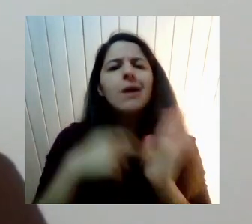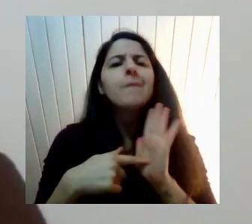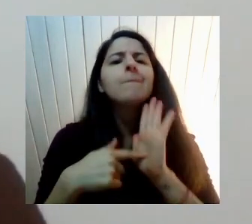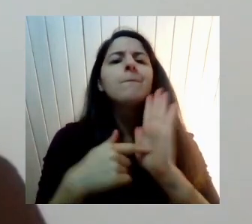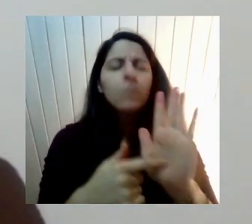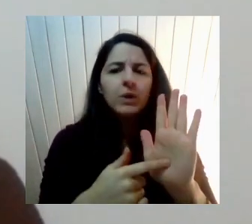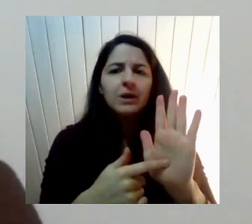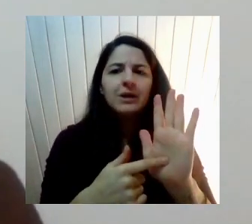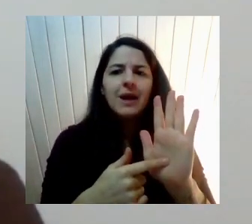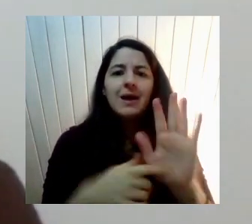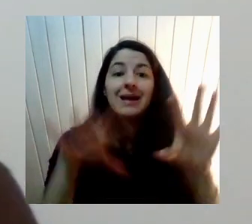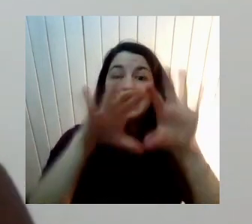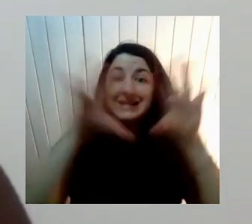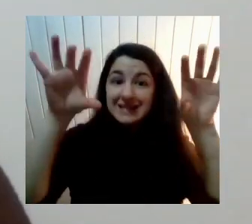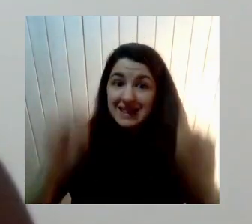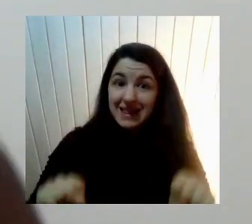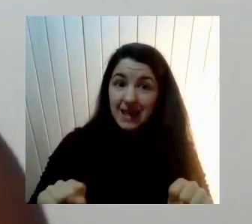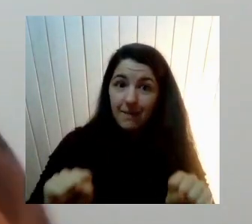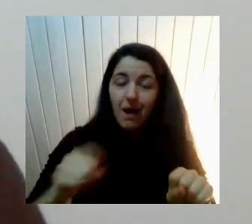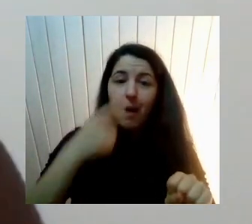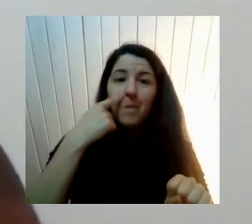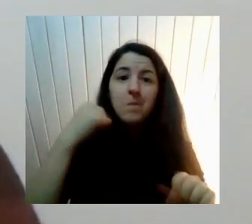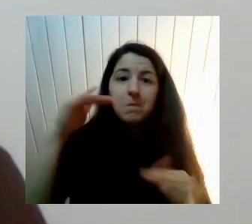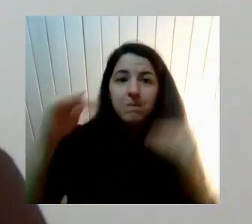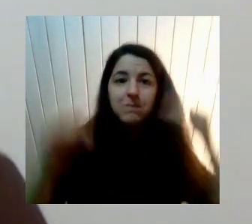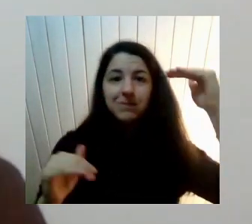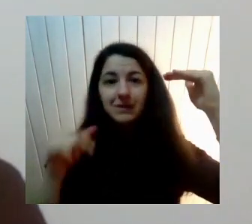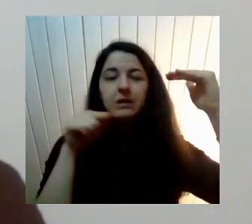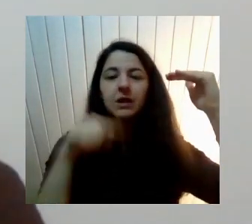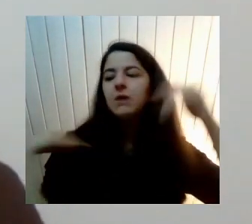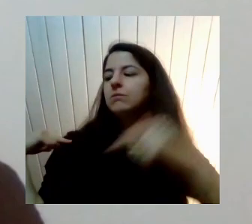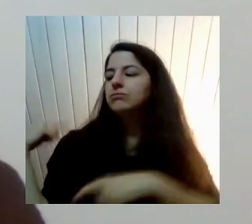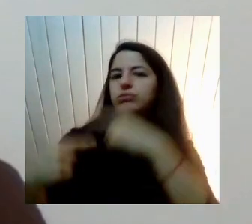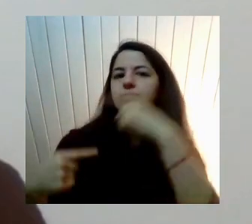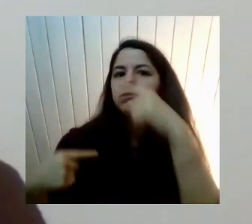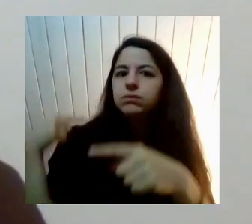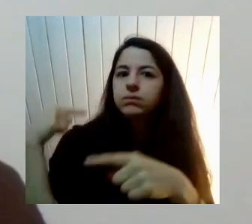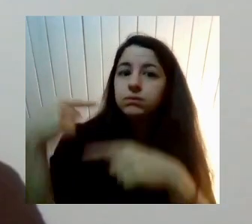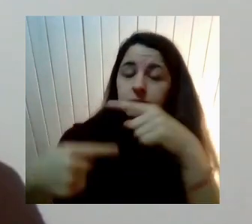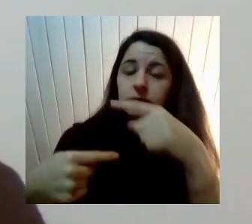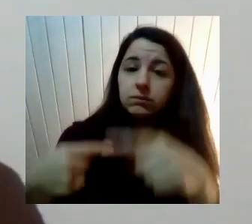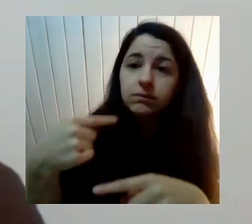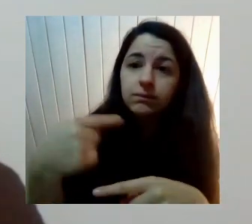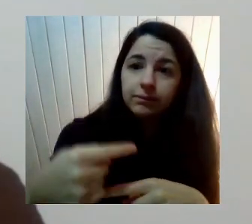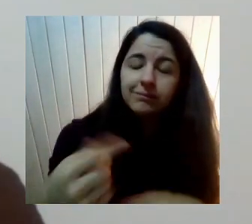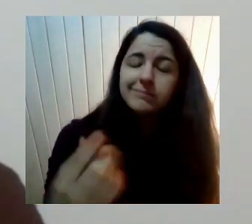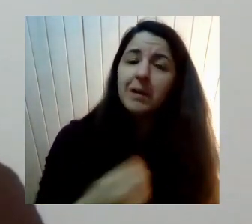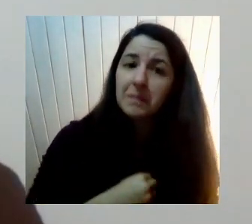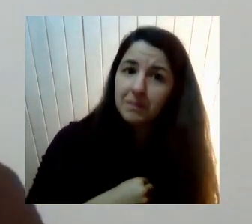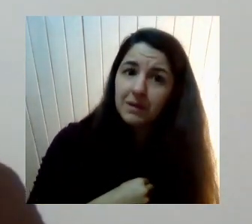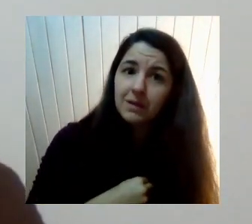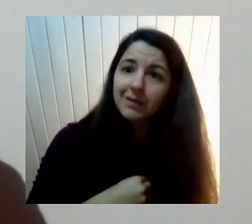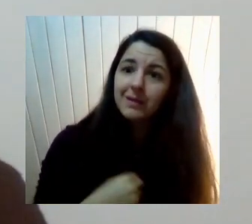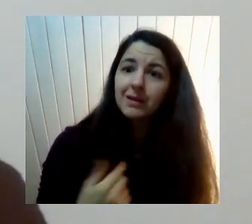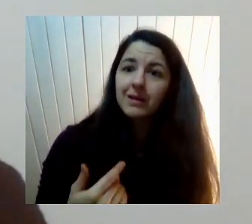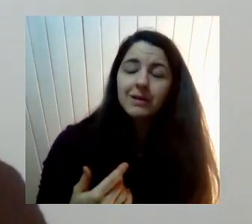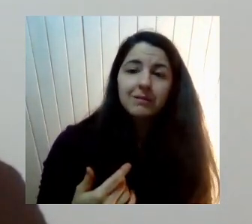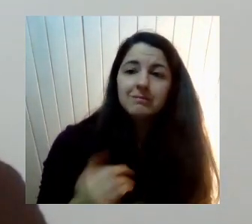patriarcal Durante las últimas décadas Principalmente Porque esto Lamentablemente Desde que existe